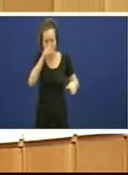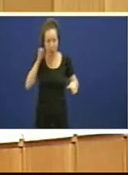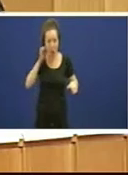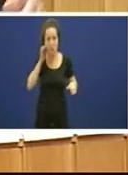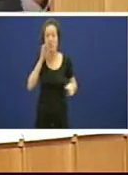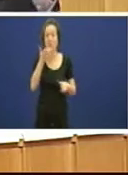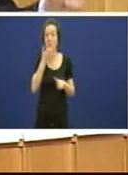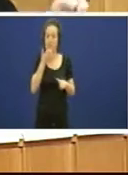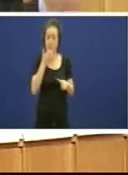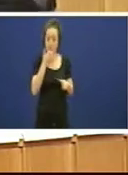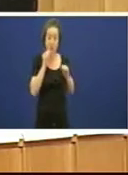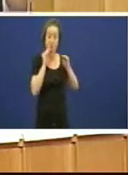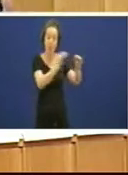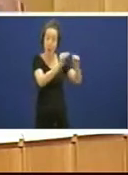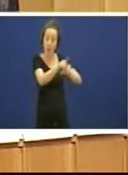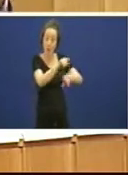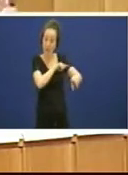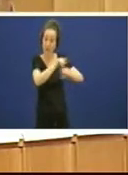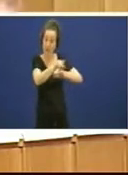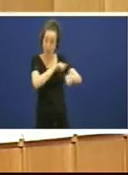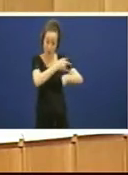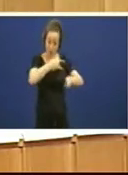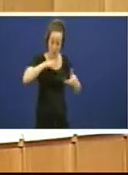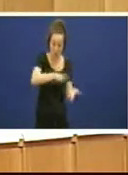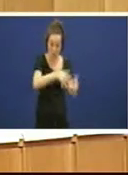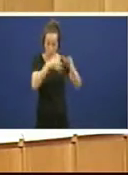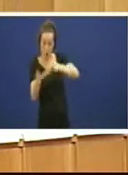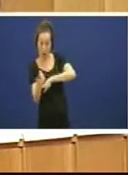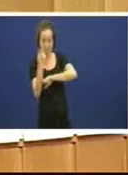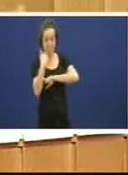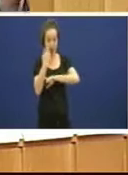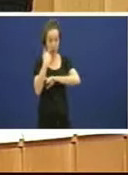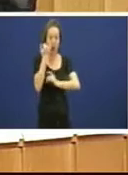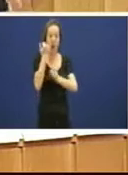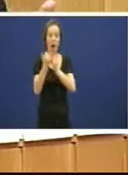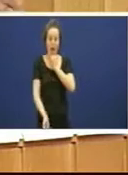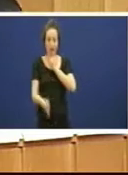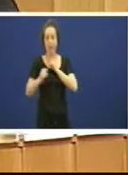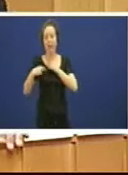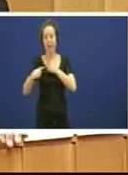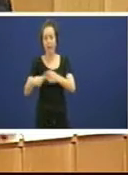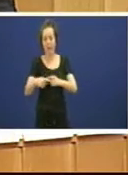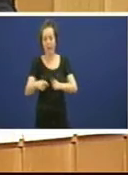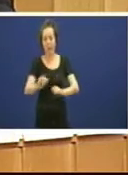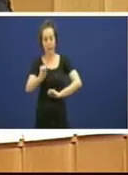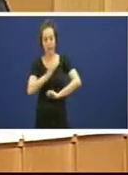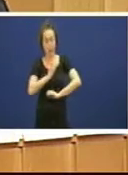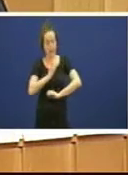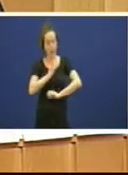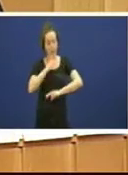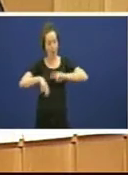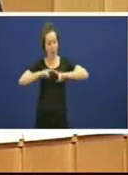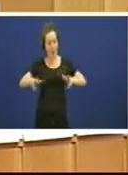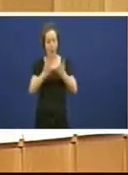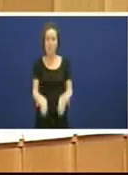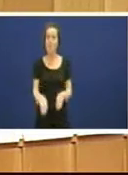consecuencia desa decisión de bancarizar de eliminar o sistema de caixas agora van se ver sen obra social xa xa no ámbito